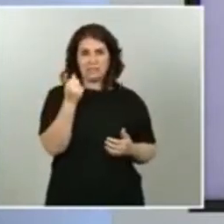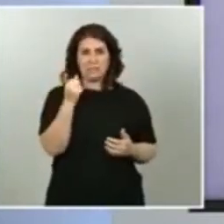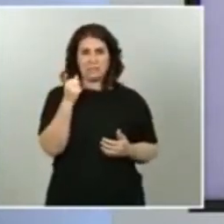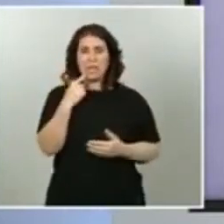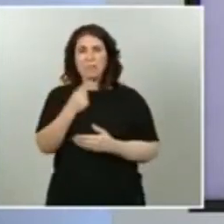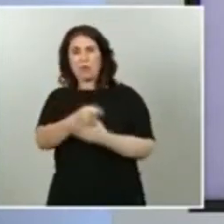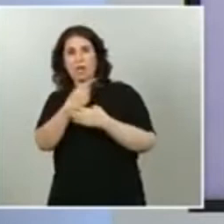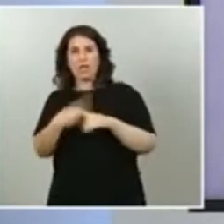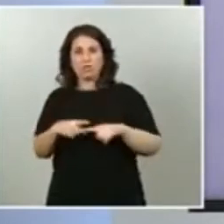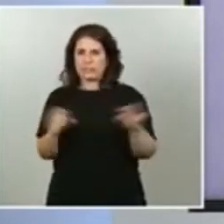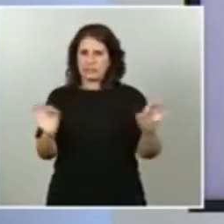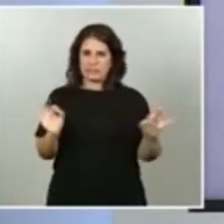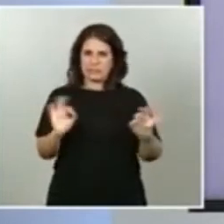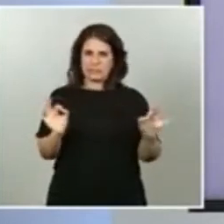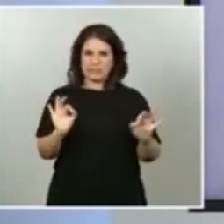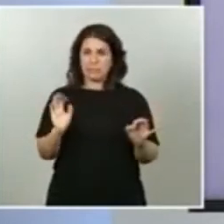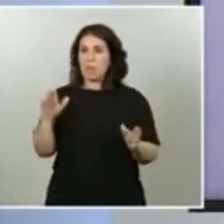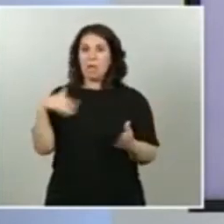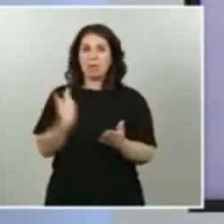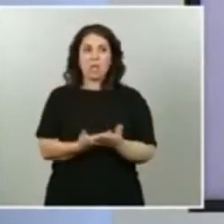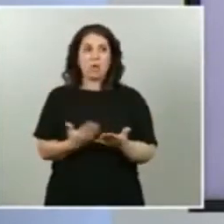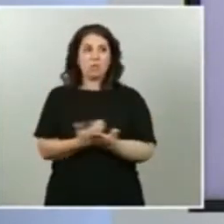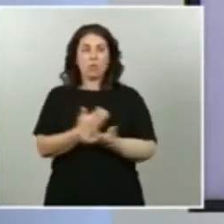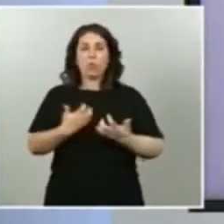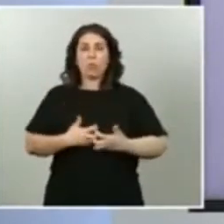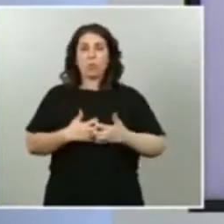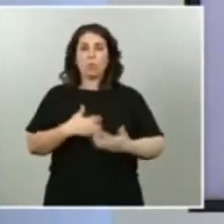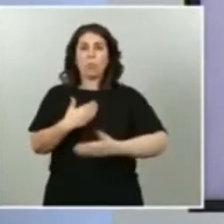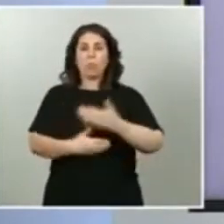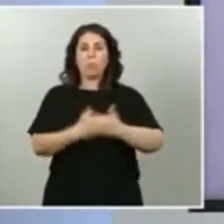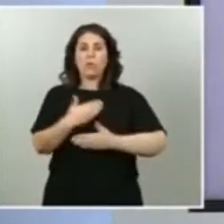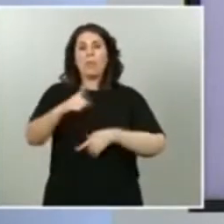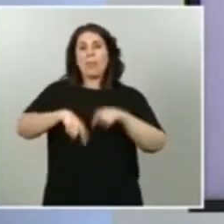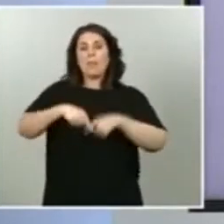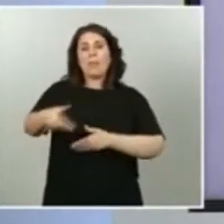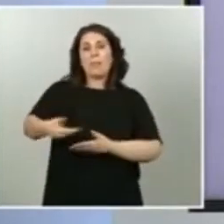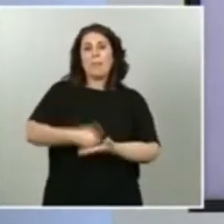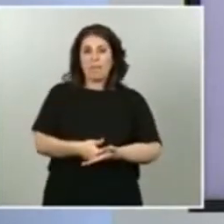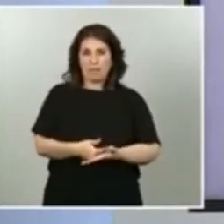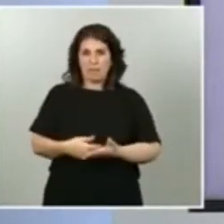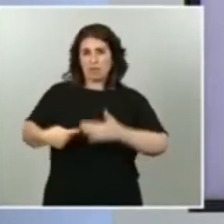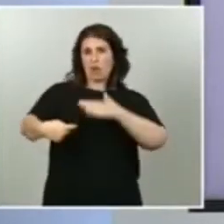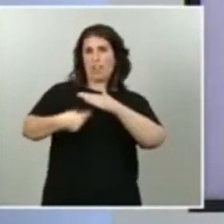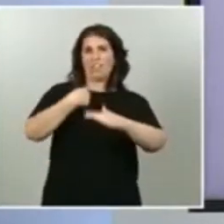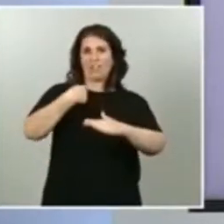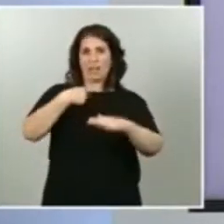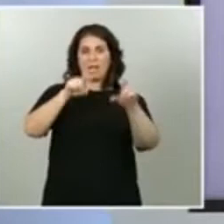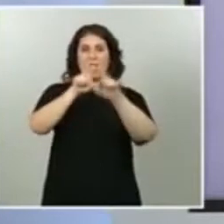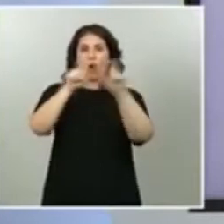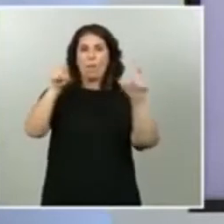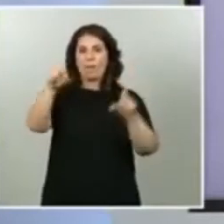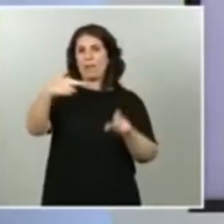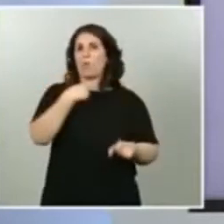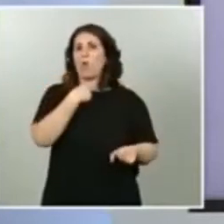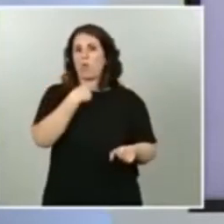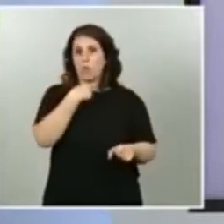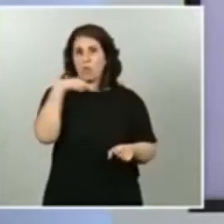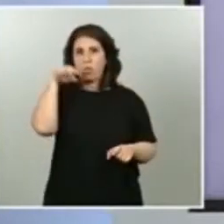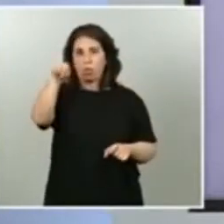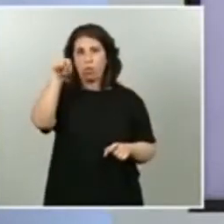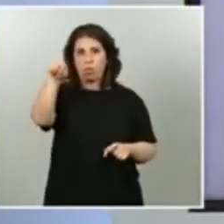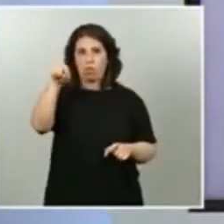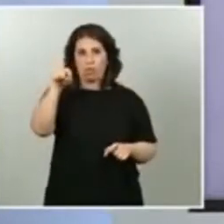Y hasta ahora todo está funcionando a petición y solicitud de las propias compañías. Y así pensamos seguir trabajando.